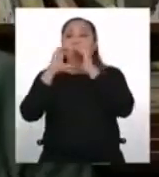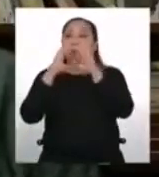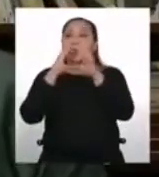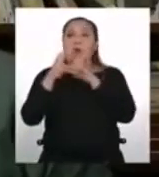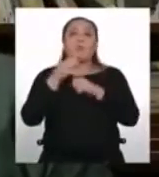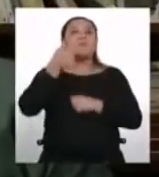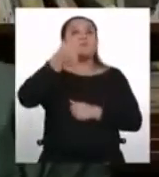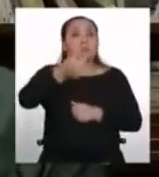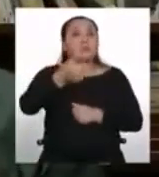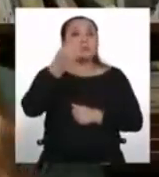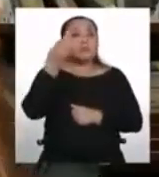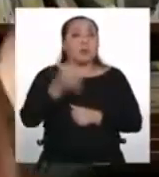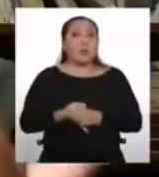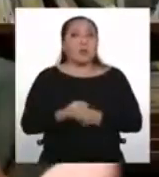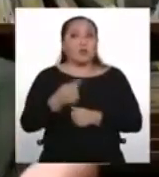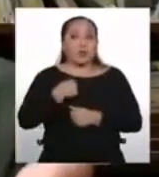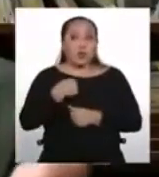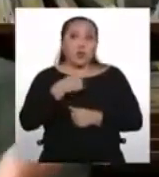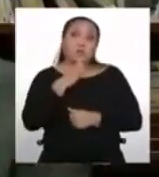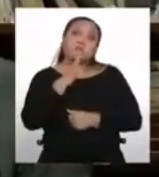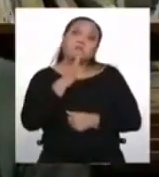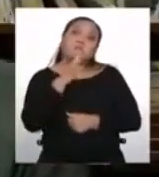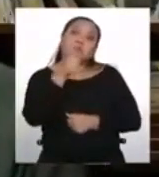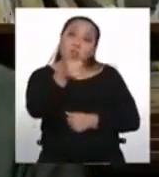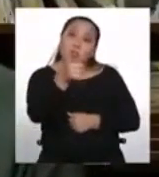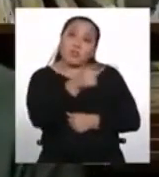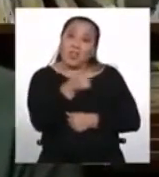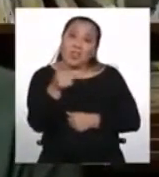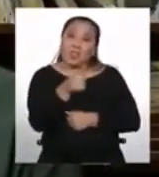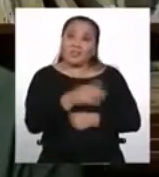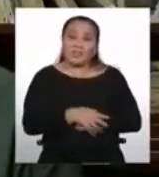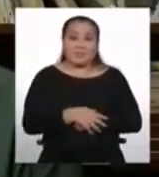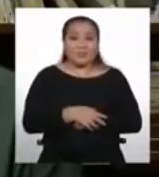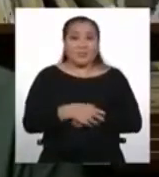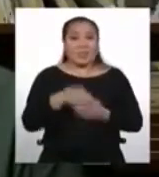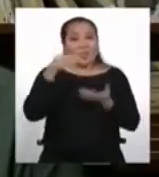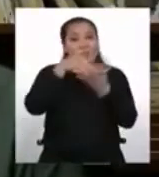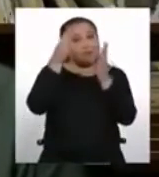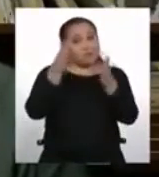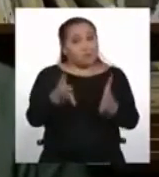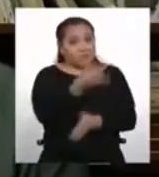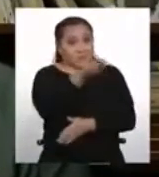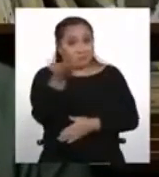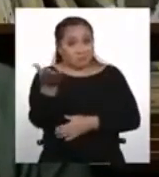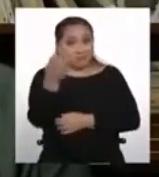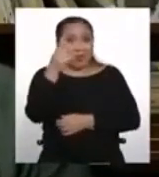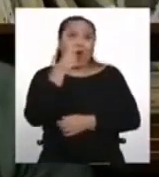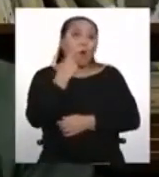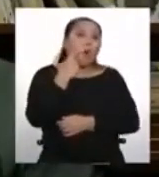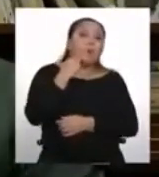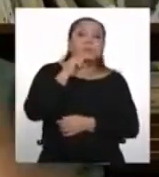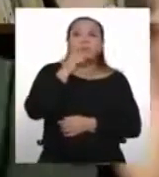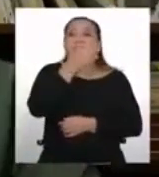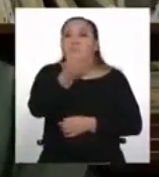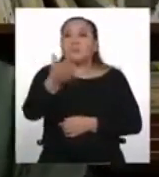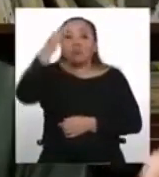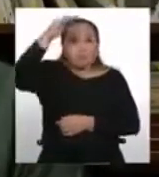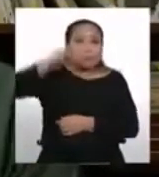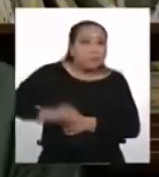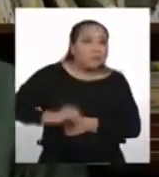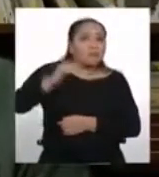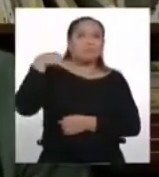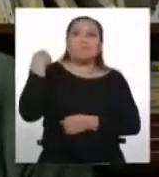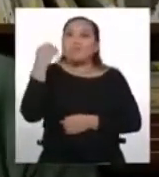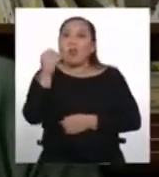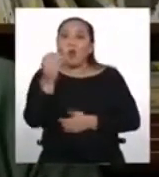Efectivamente, ¿no? Yo me estoy comunicando con ustedes, queridos alumnos, alumnas, chicos, niñas, niños,